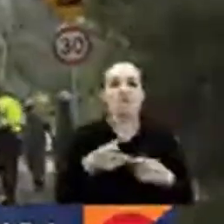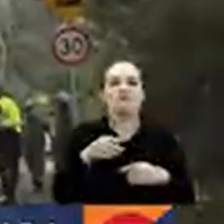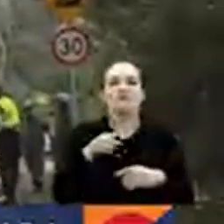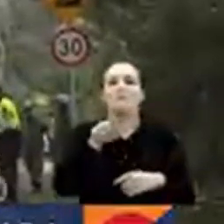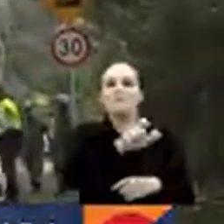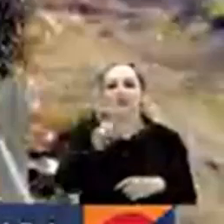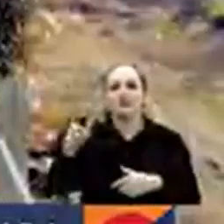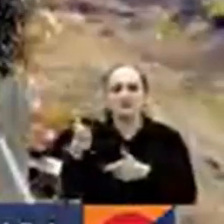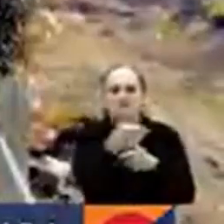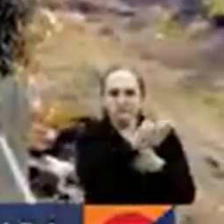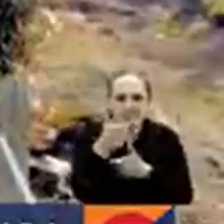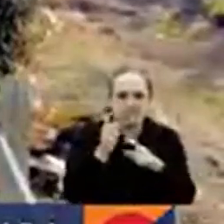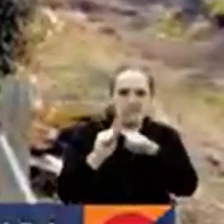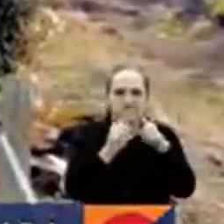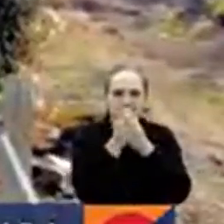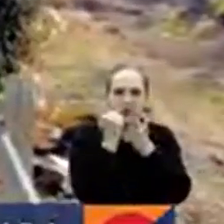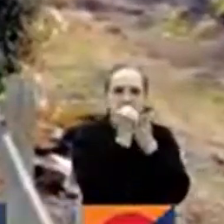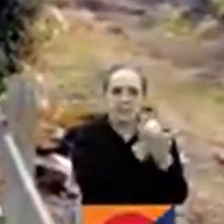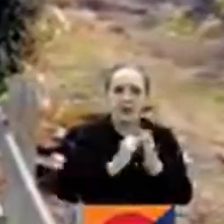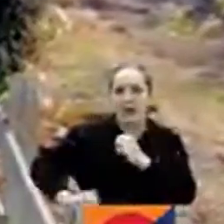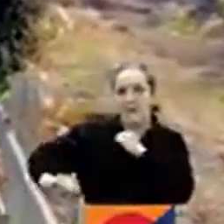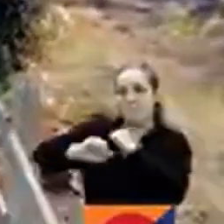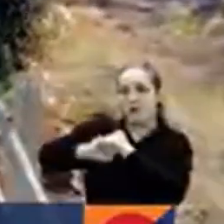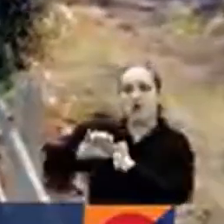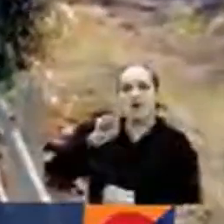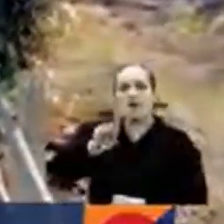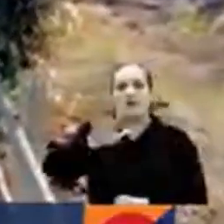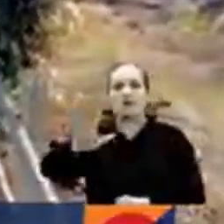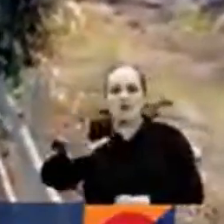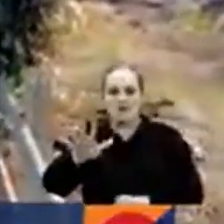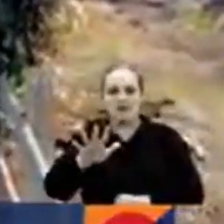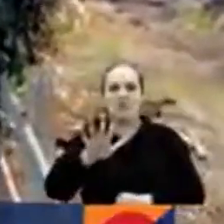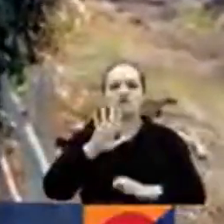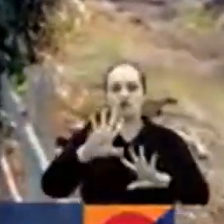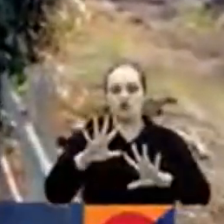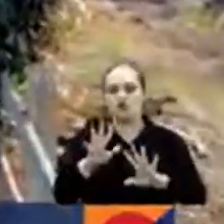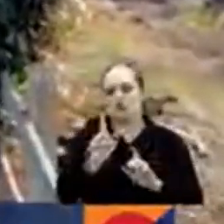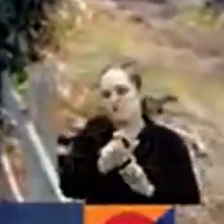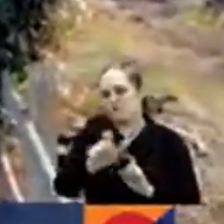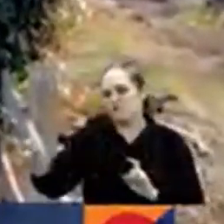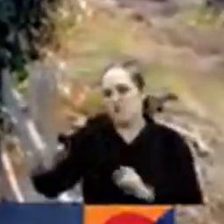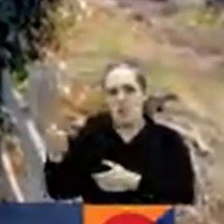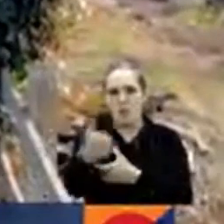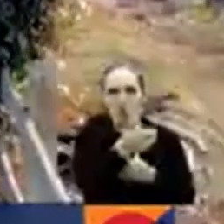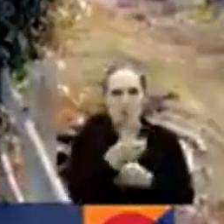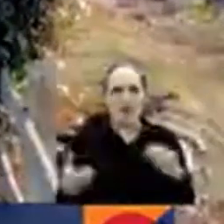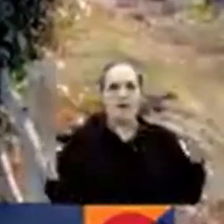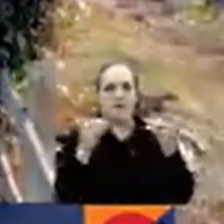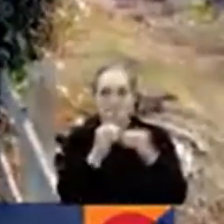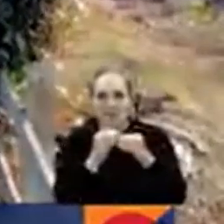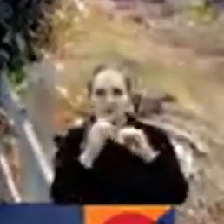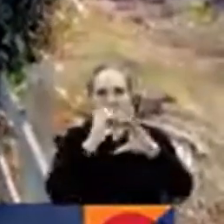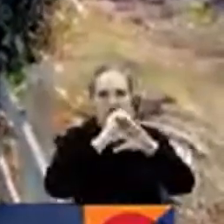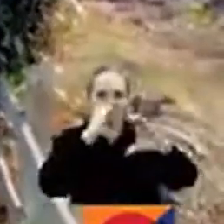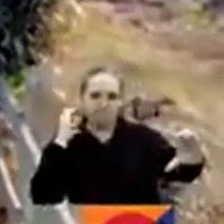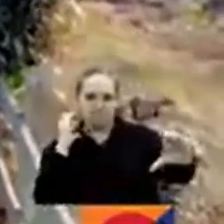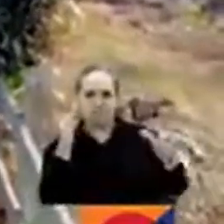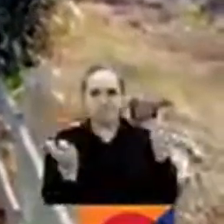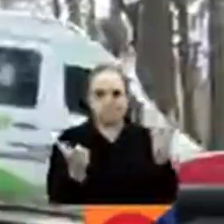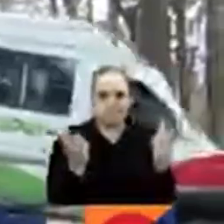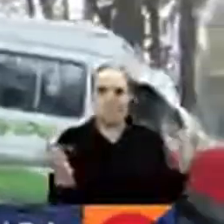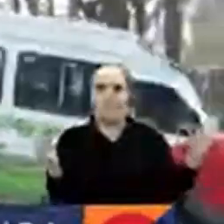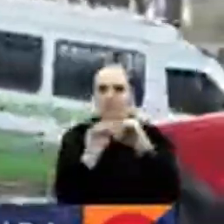la emergencia. Contamos con el apoyo de más de 15 unidades bomberiles y con los recursos Máquina Extintora en vez de 52 unidades de rescate